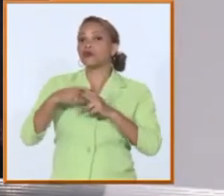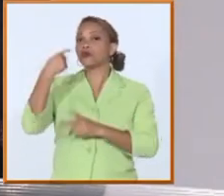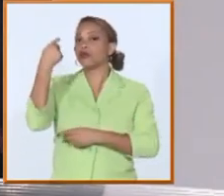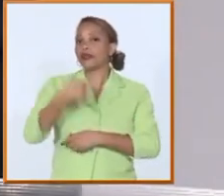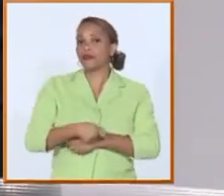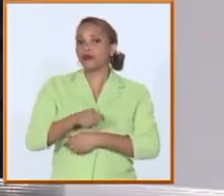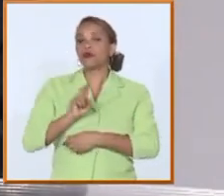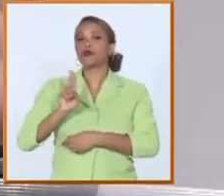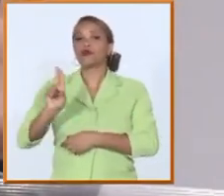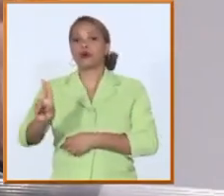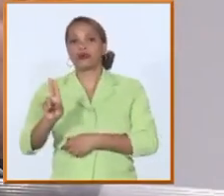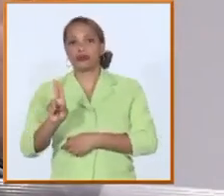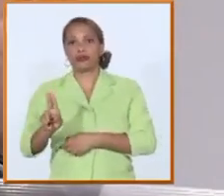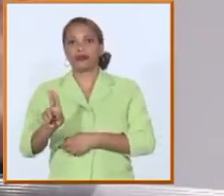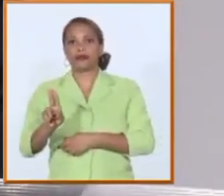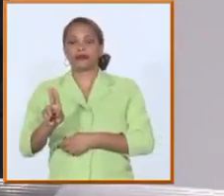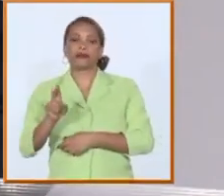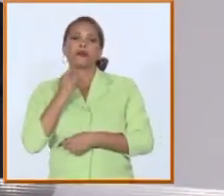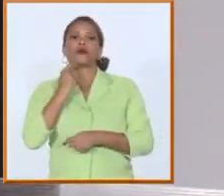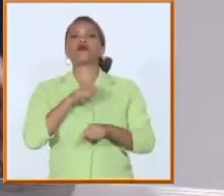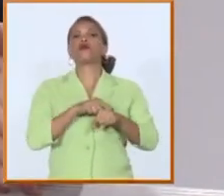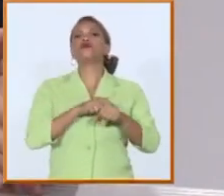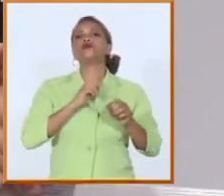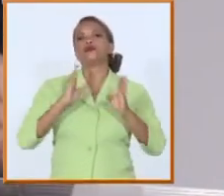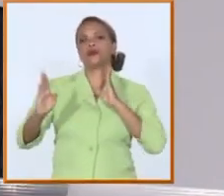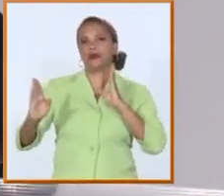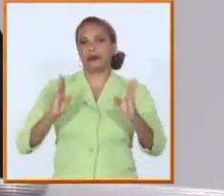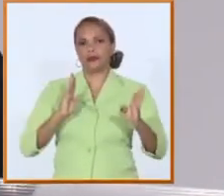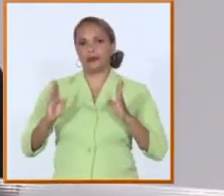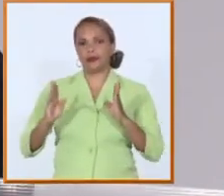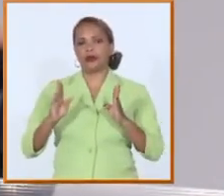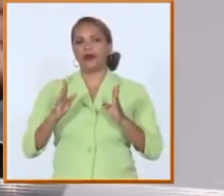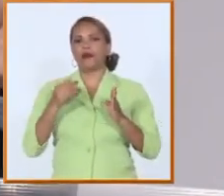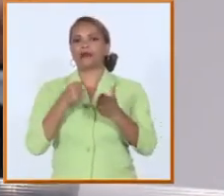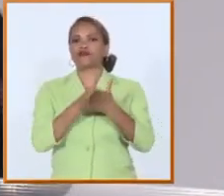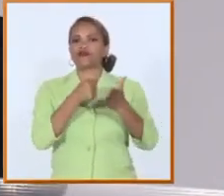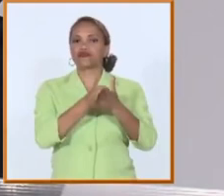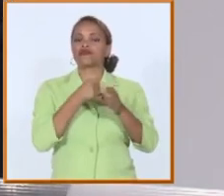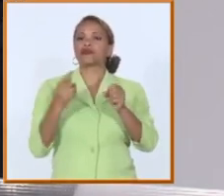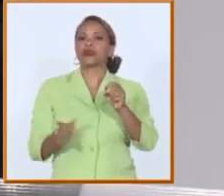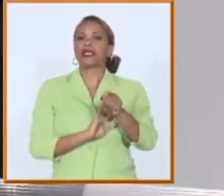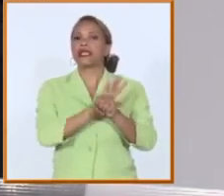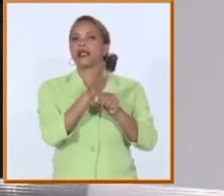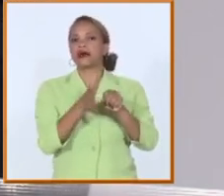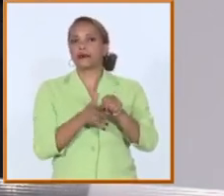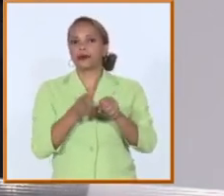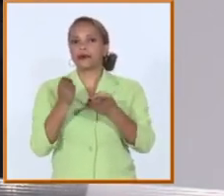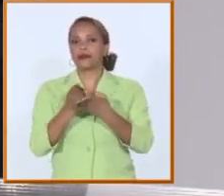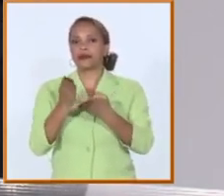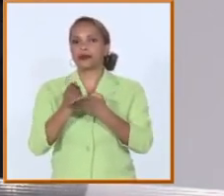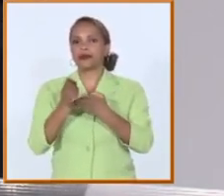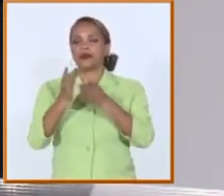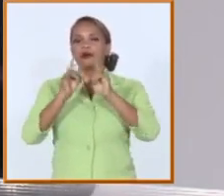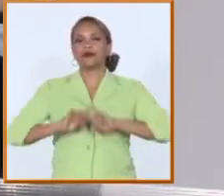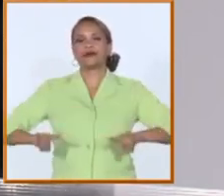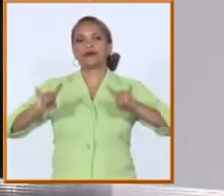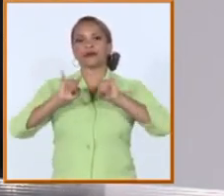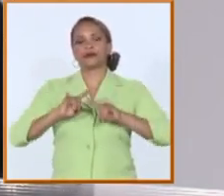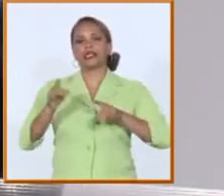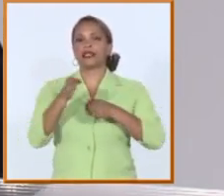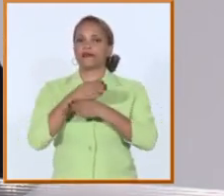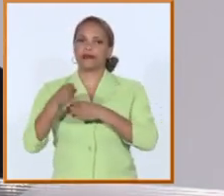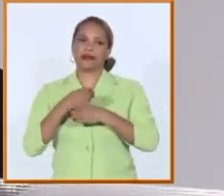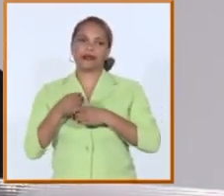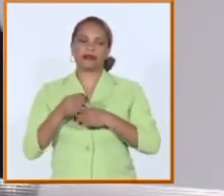digamos en principio temporal en principio para poder enfrentar la pandemia con una educación superior como siempre